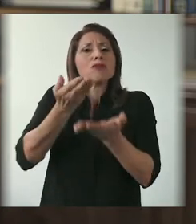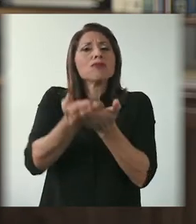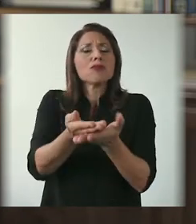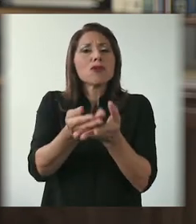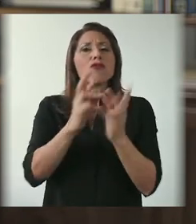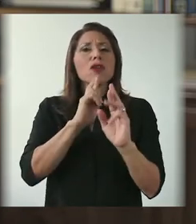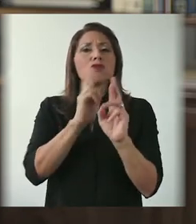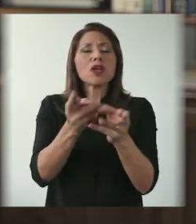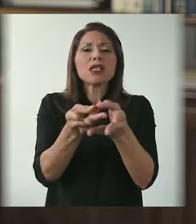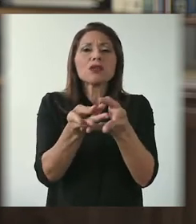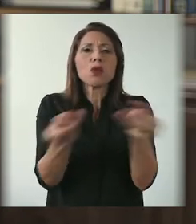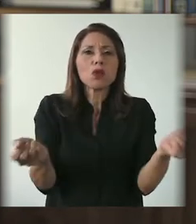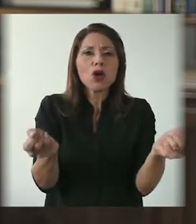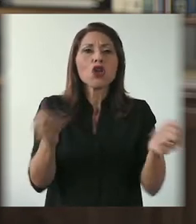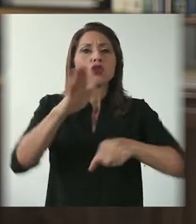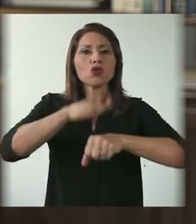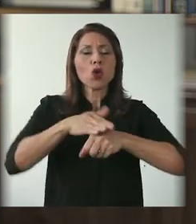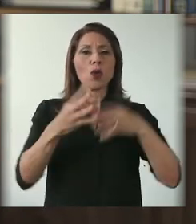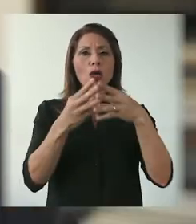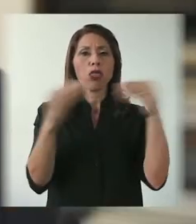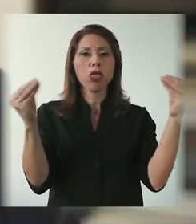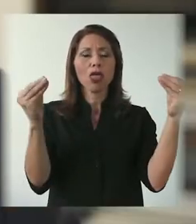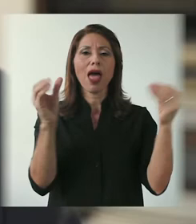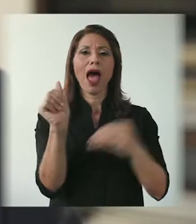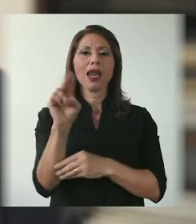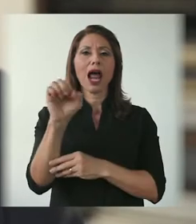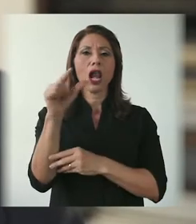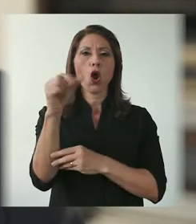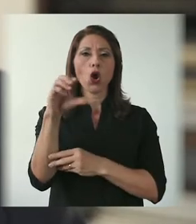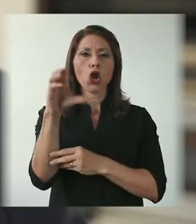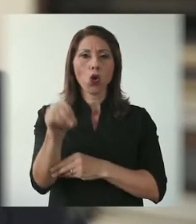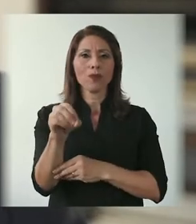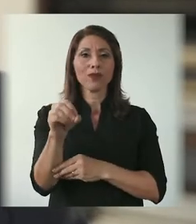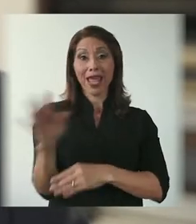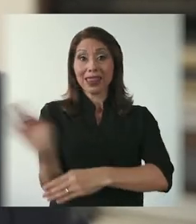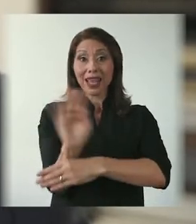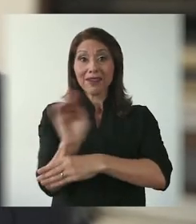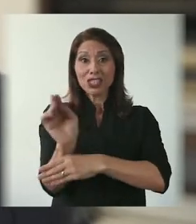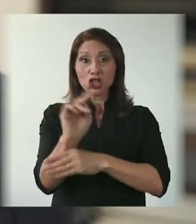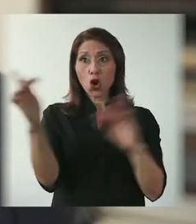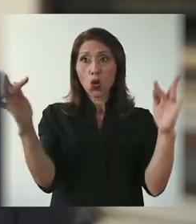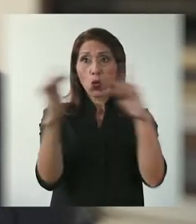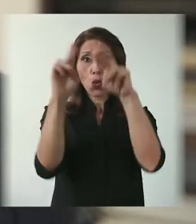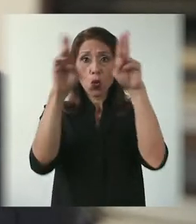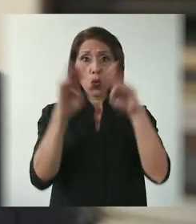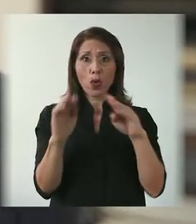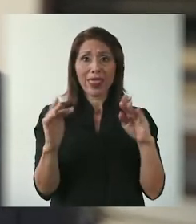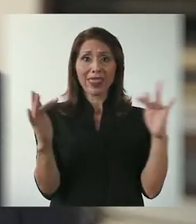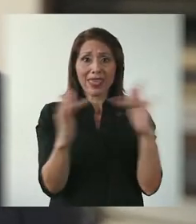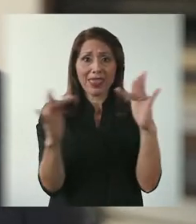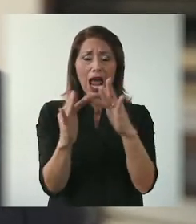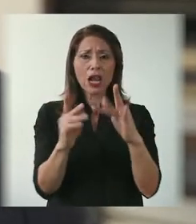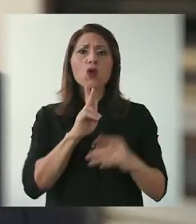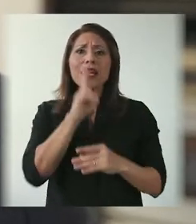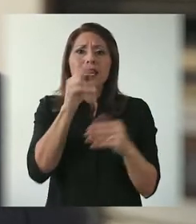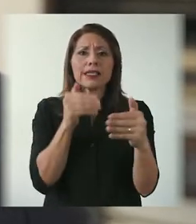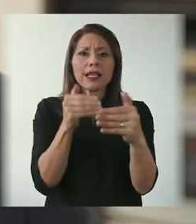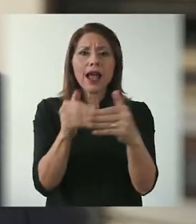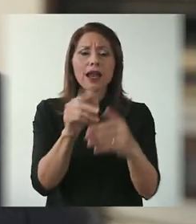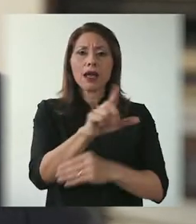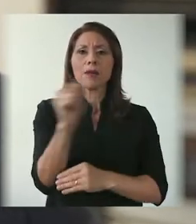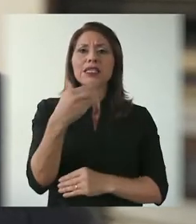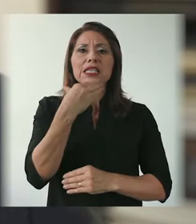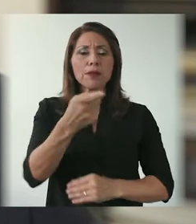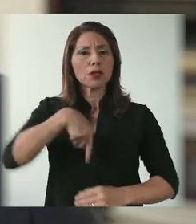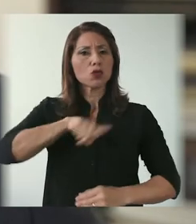que emergen en torno al apagón analógico. La digitalización de la televisión es una realidad cada vez más cercana y en diciembre